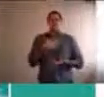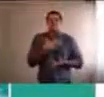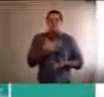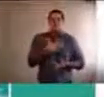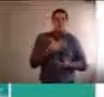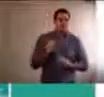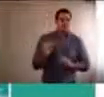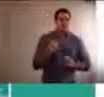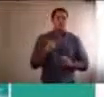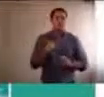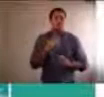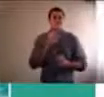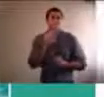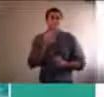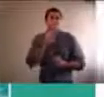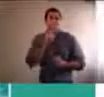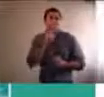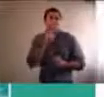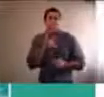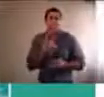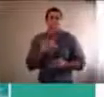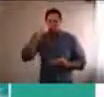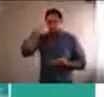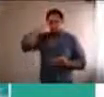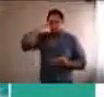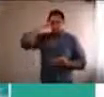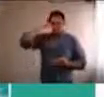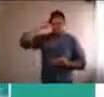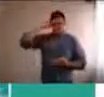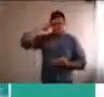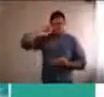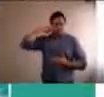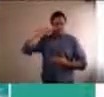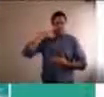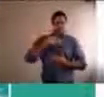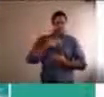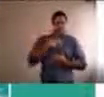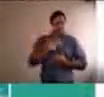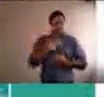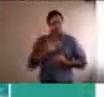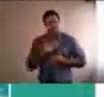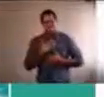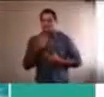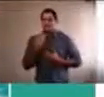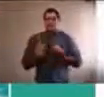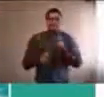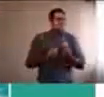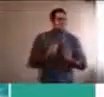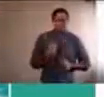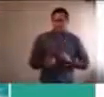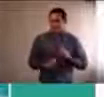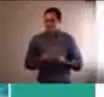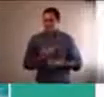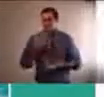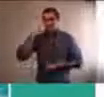conscientes, y este vivir en una incertidumbre constante, en la que no sabemos ni cuánto tiempo va a durar